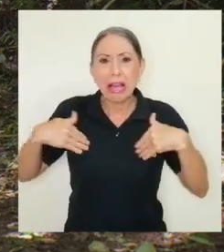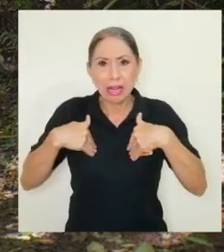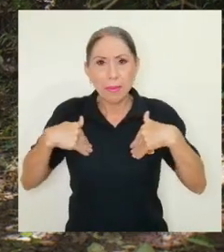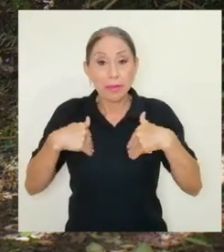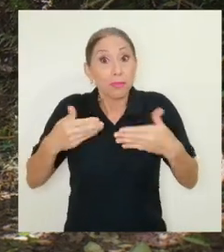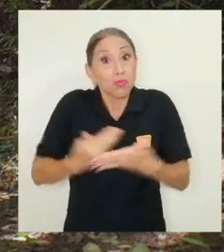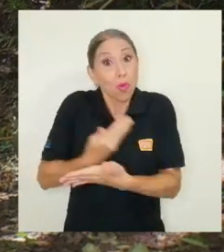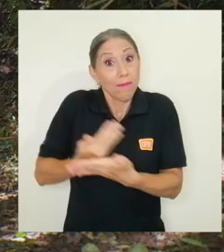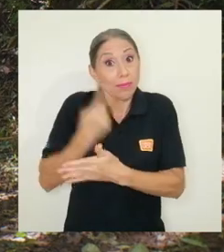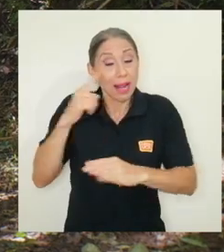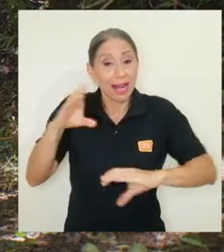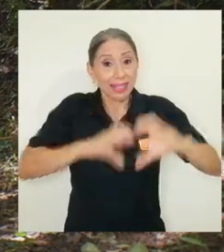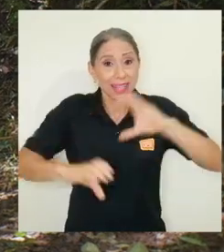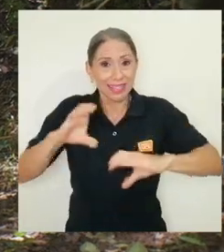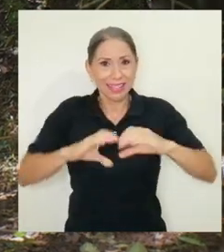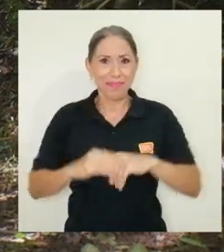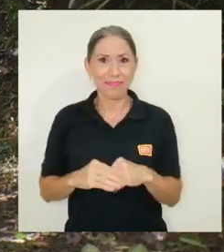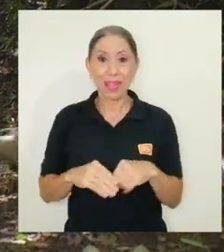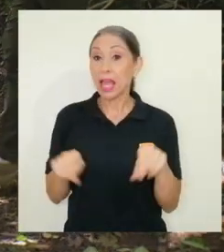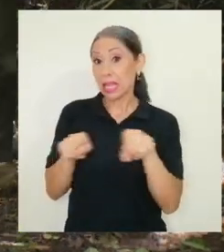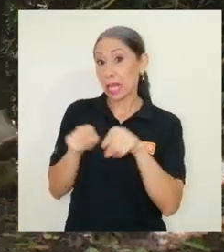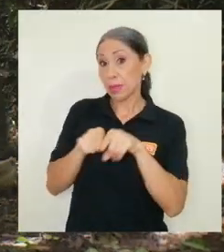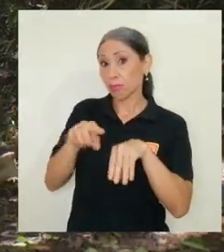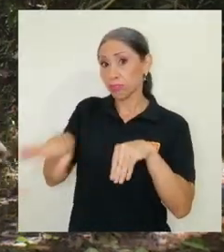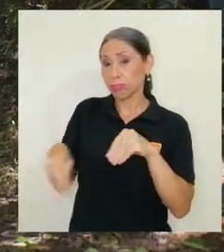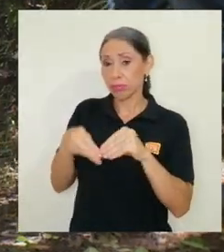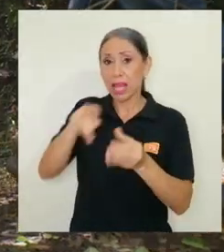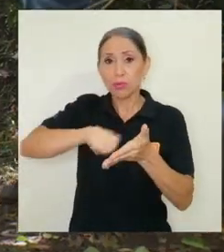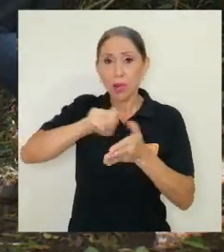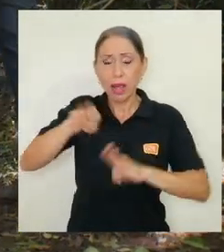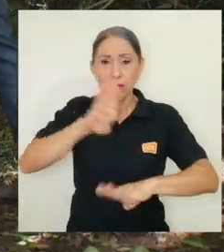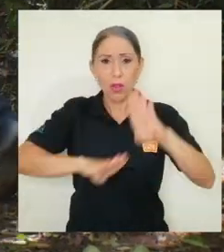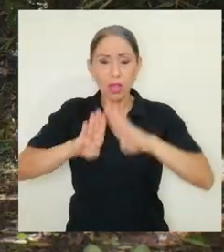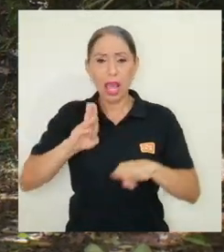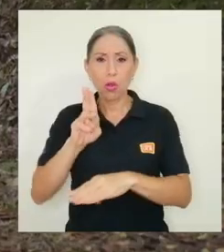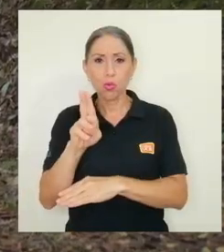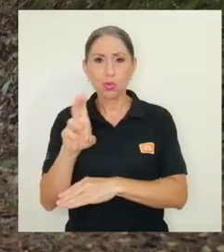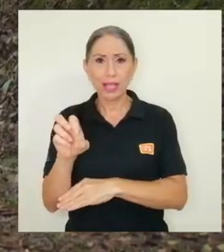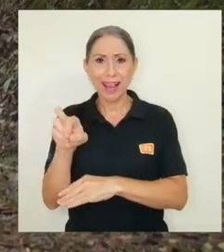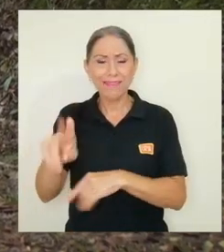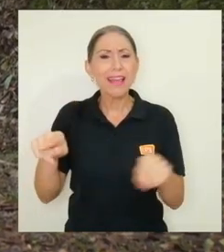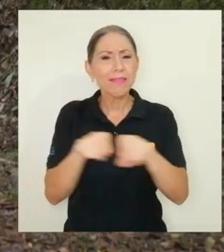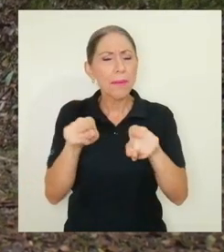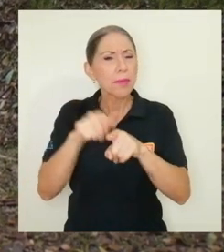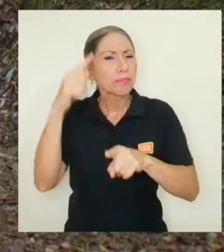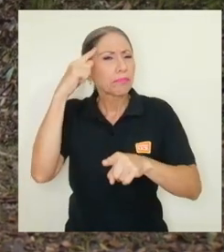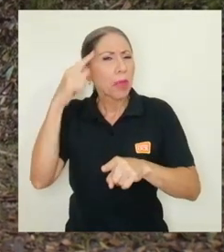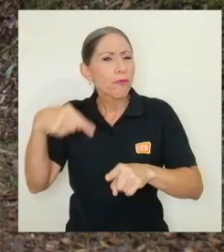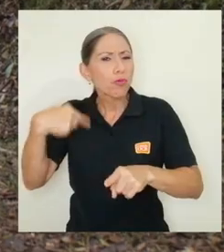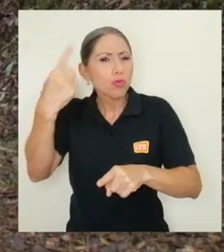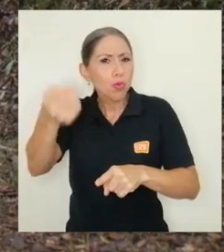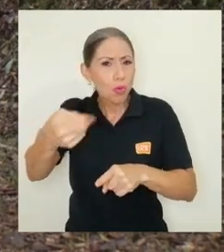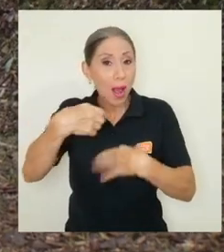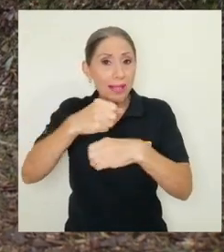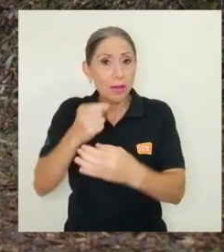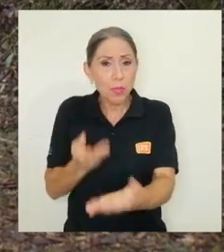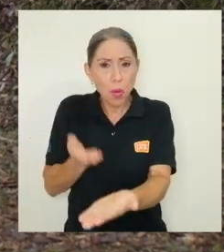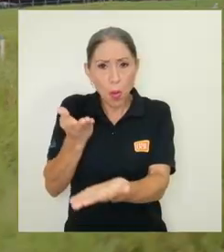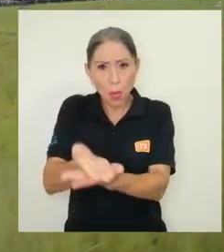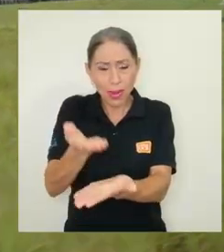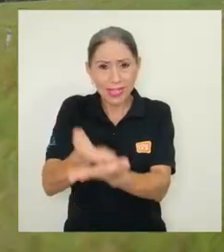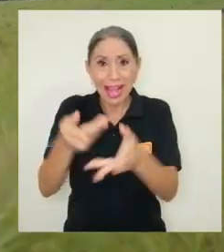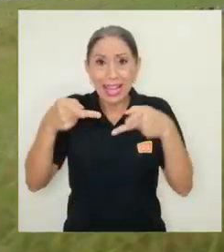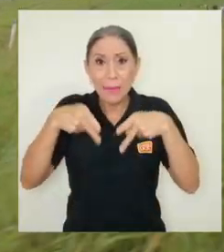adicional a este proyecto la escuela de biología de la ucr también se plantea desarrollar a futuro una